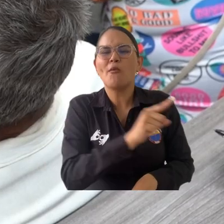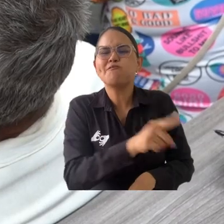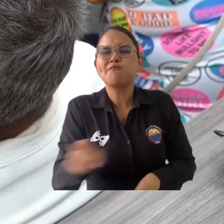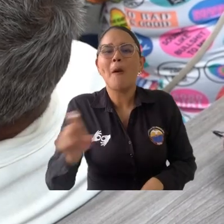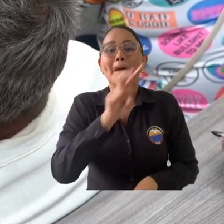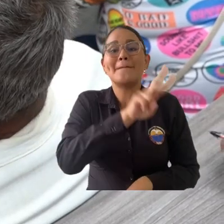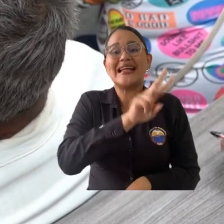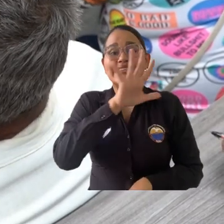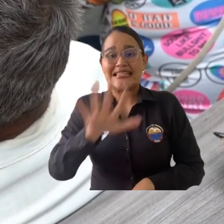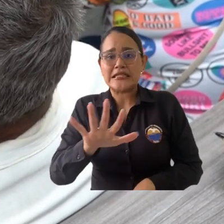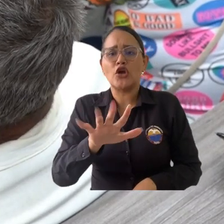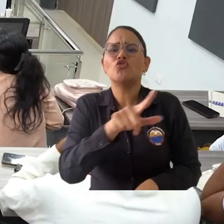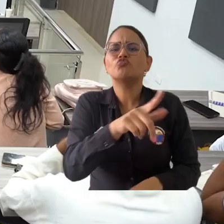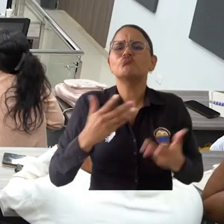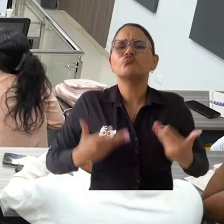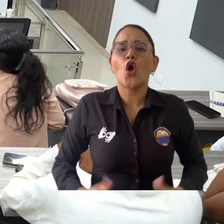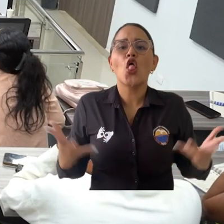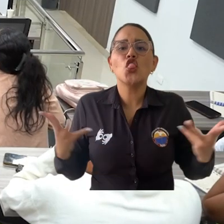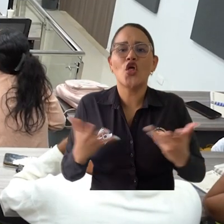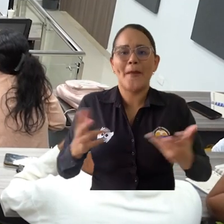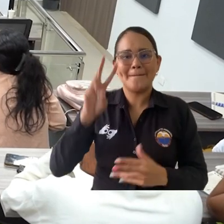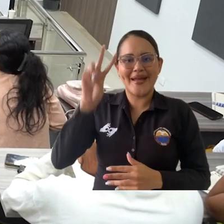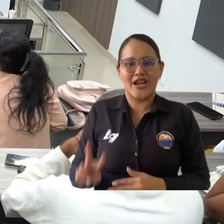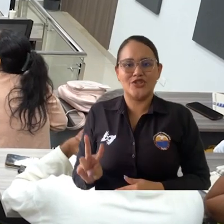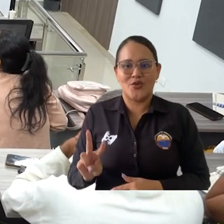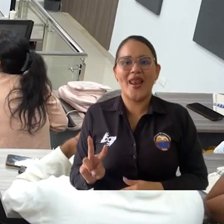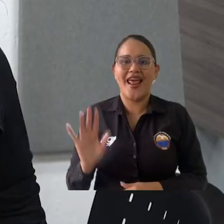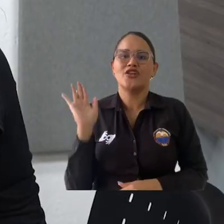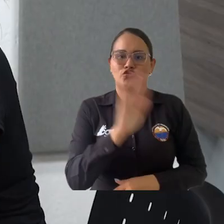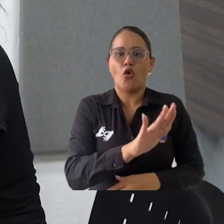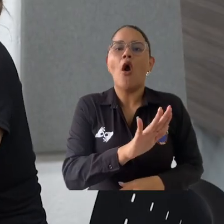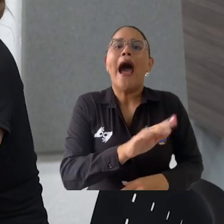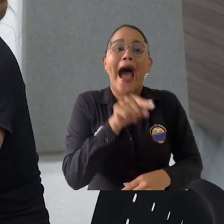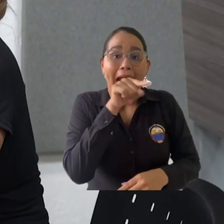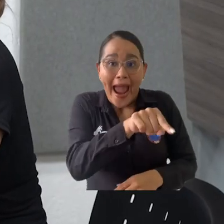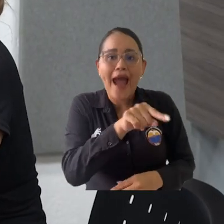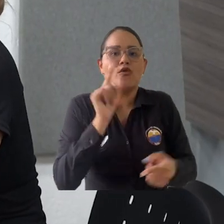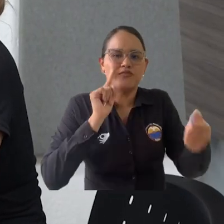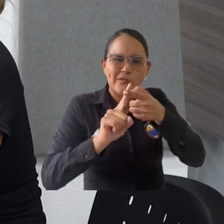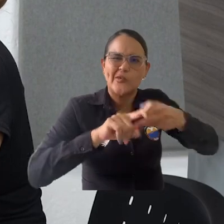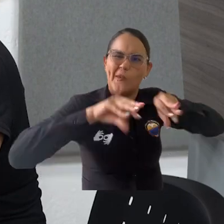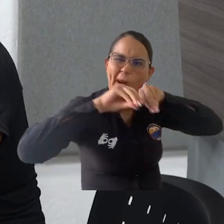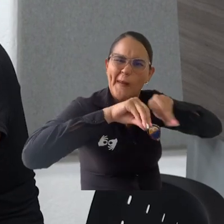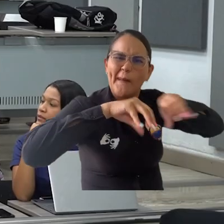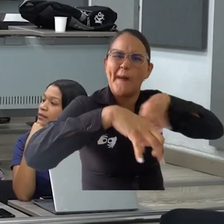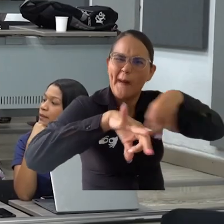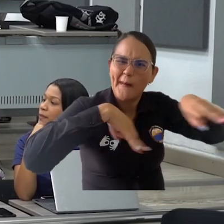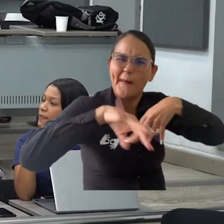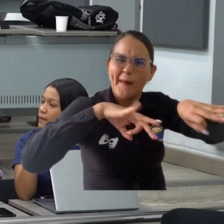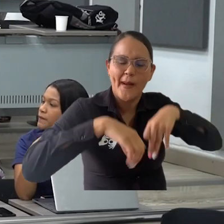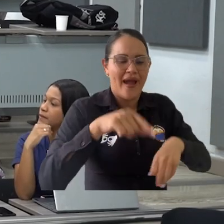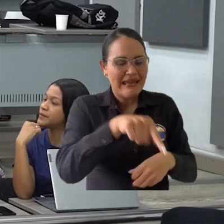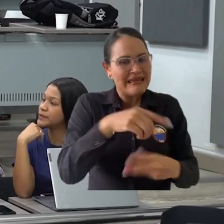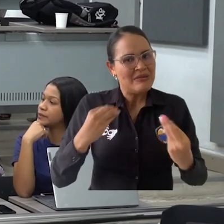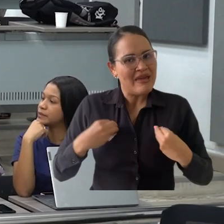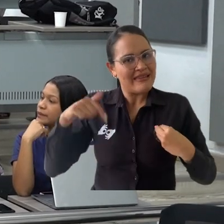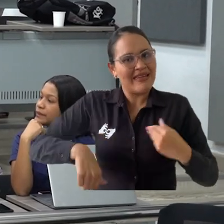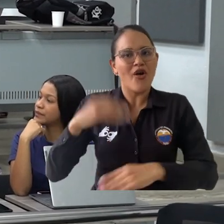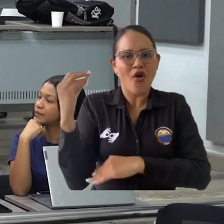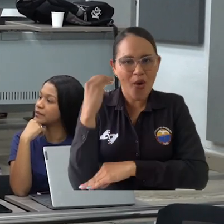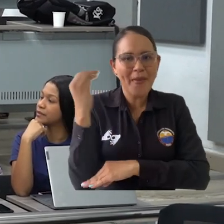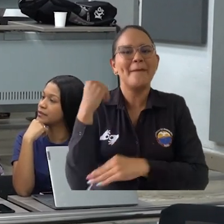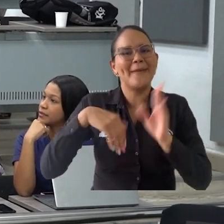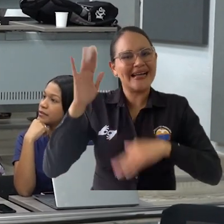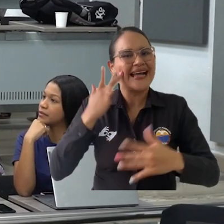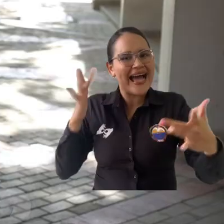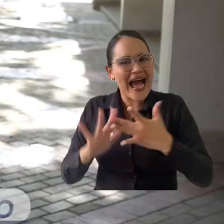migrantes del país vecino Venezuela que se han asentado en la ciudad de Santa Marta y para quienes es indispensable conocer fundamentos en materia